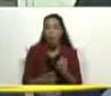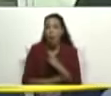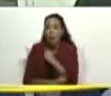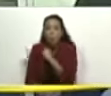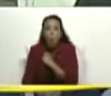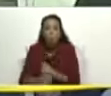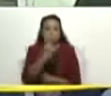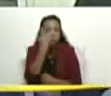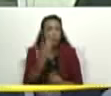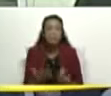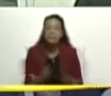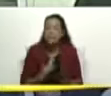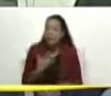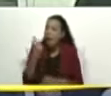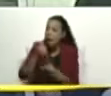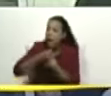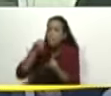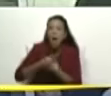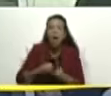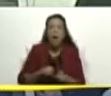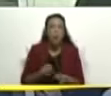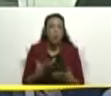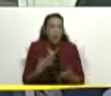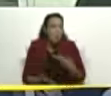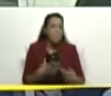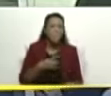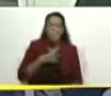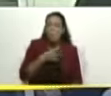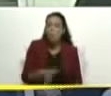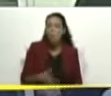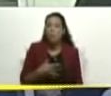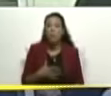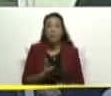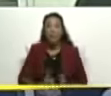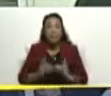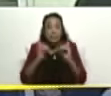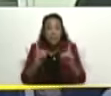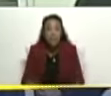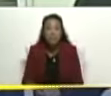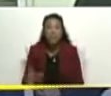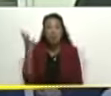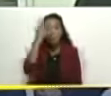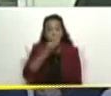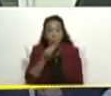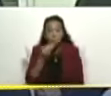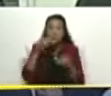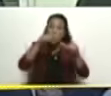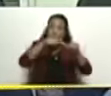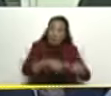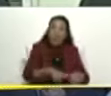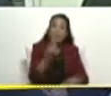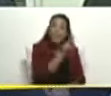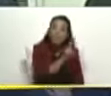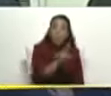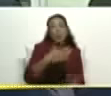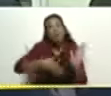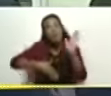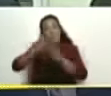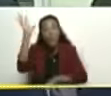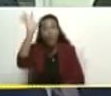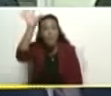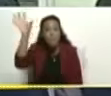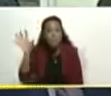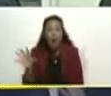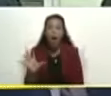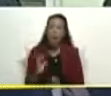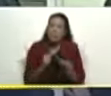combatido desde el corazón contra la indolencia nosotros la juventud que decidió quedarse en Venezuela que decidió acompañarle a usted presidente Nicolás